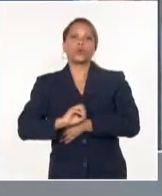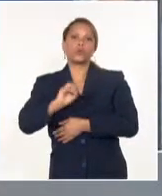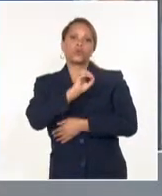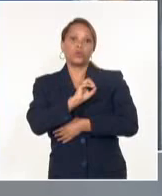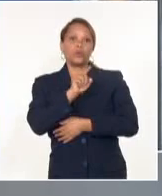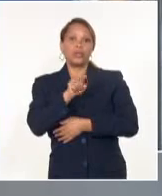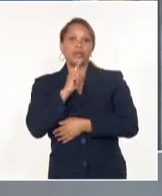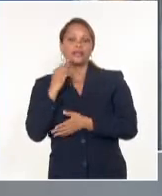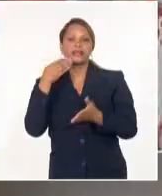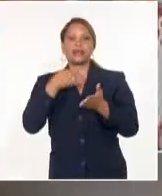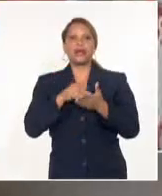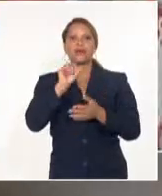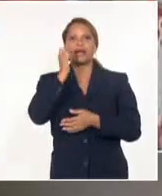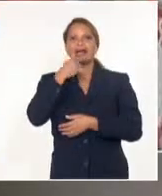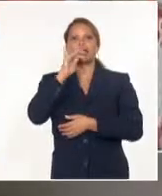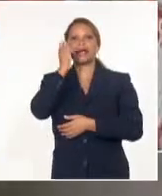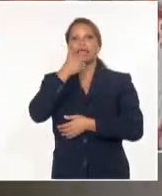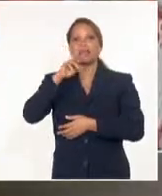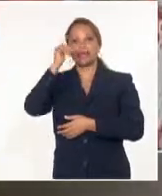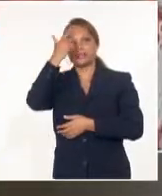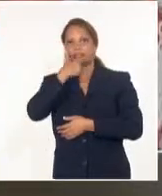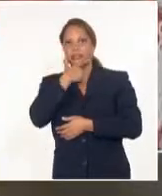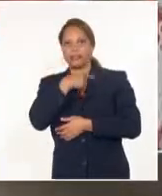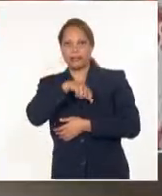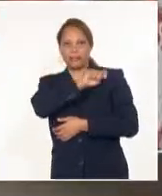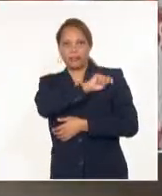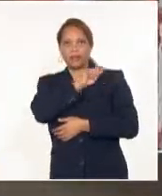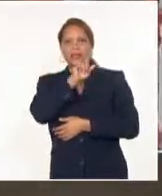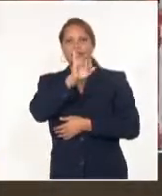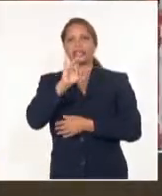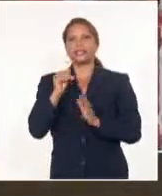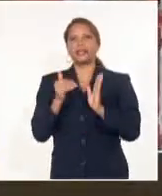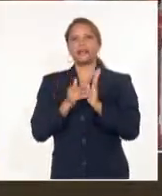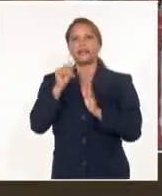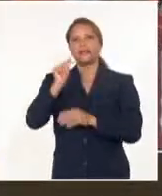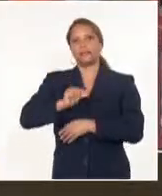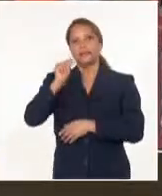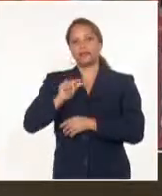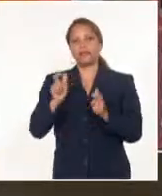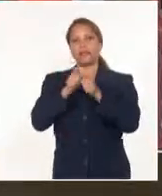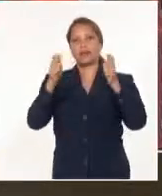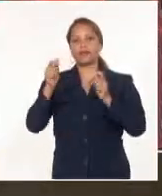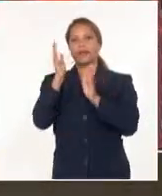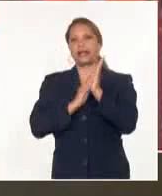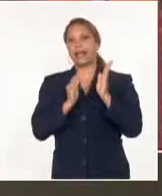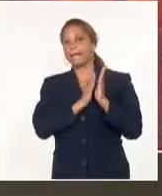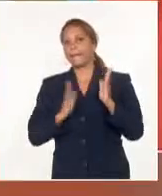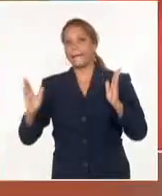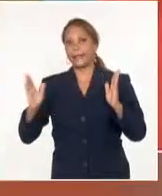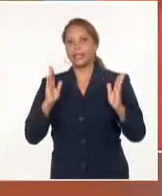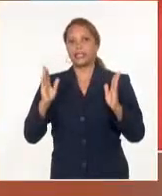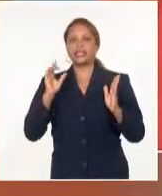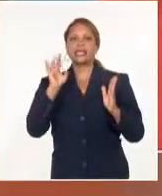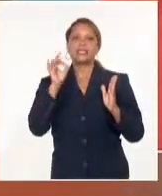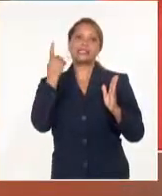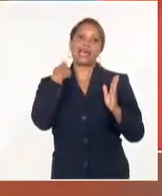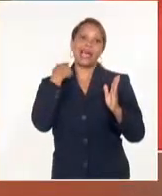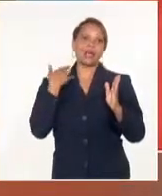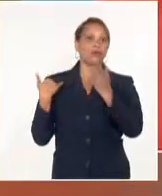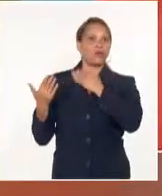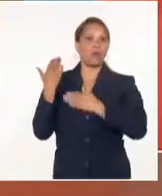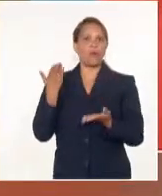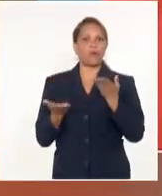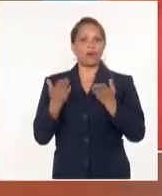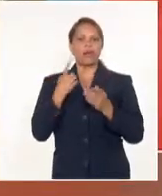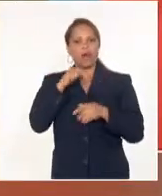llegaron a Canarias alrededor de 7.000 personas, la mayor cifra registrada en el mes durante los últimos 15 años. Hasta el momento, el